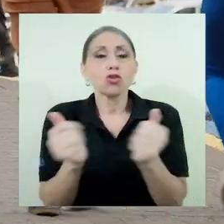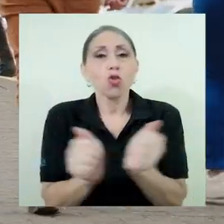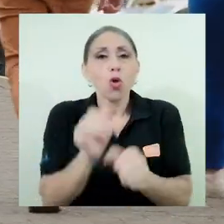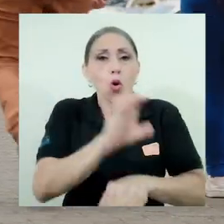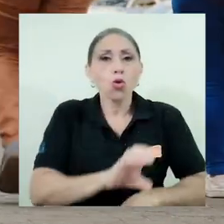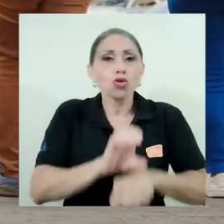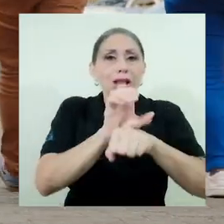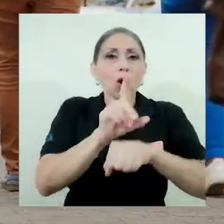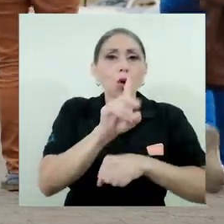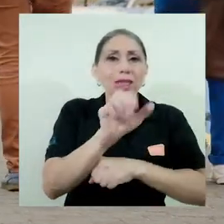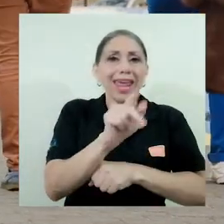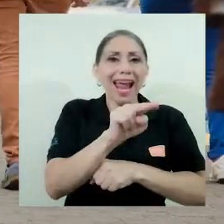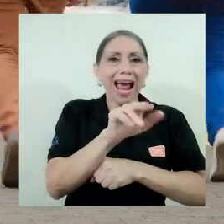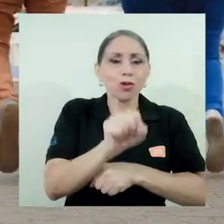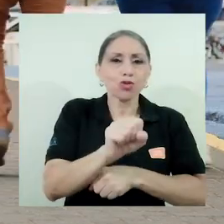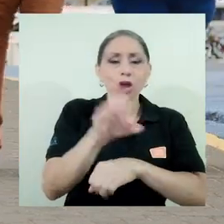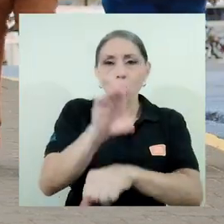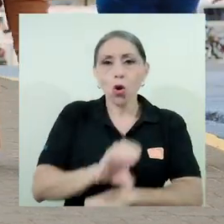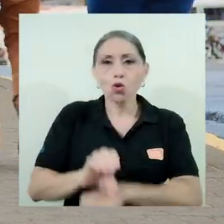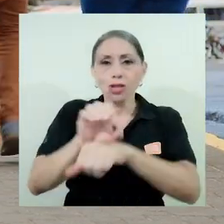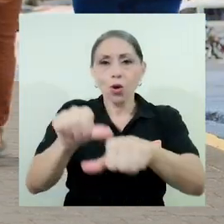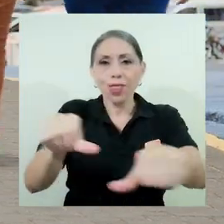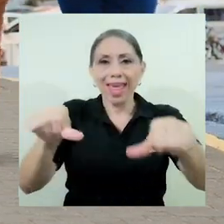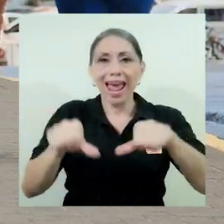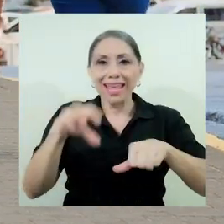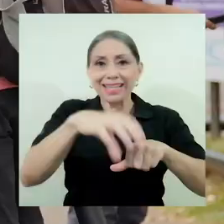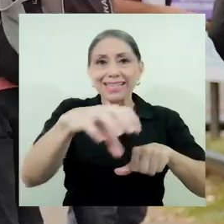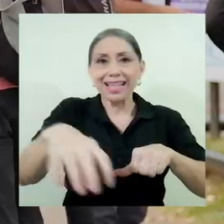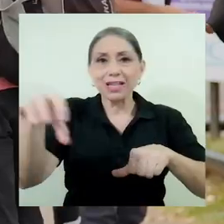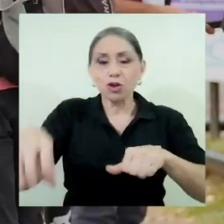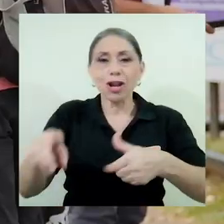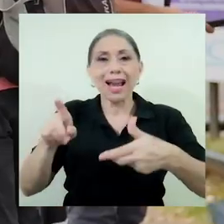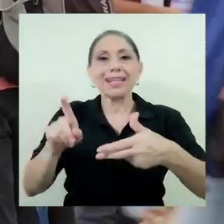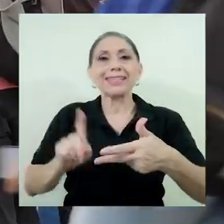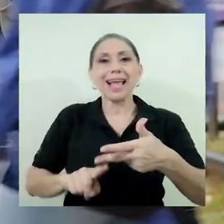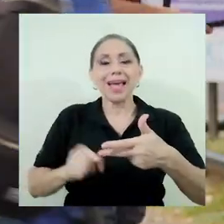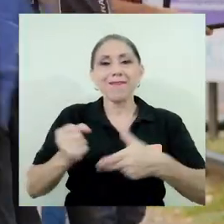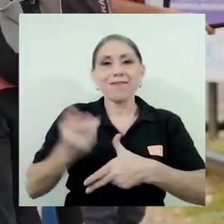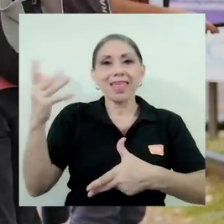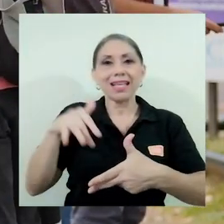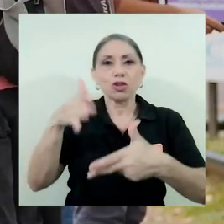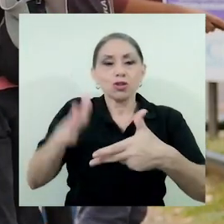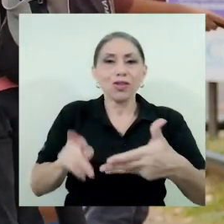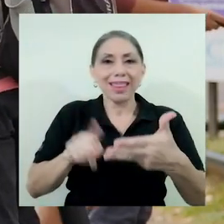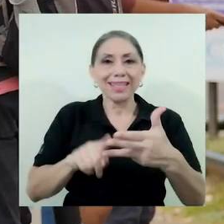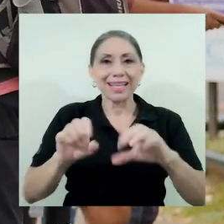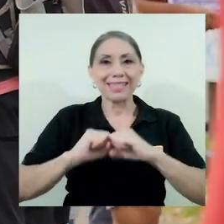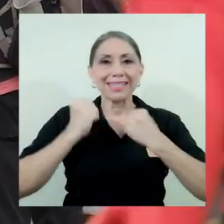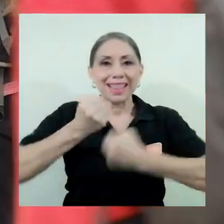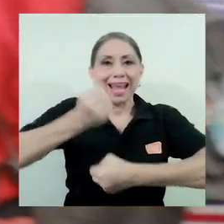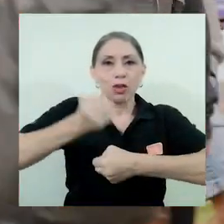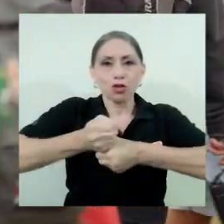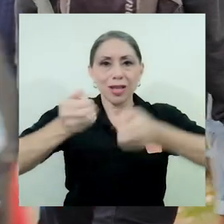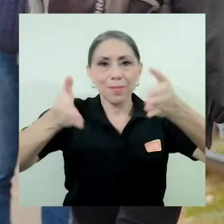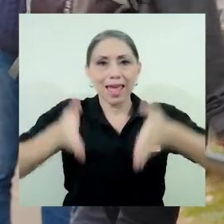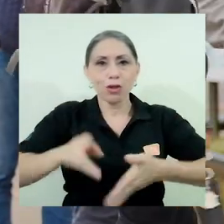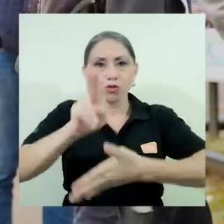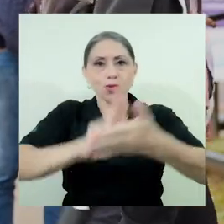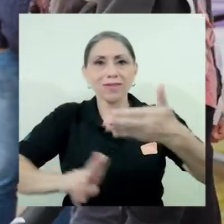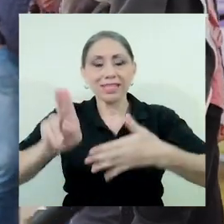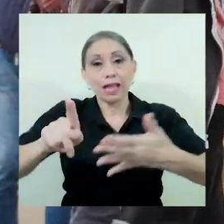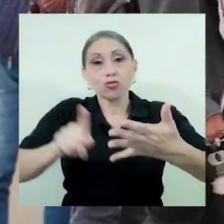de Decanos, el Consejo de Área de Sedes Regionales, la Federación de Estudiantes, el Sindicato de Empleados